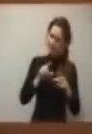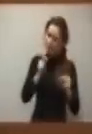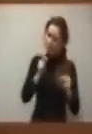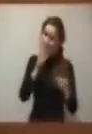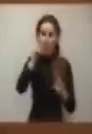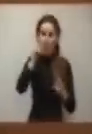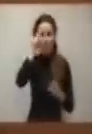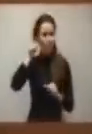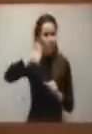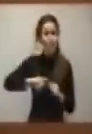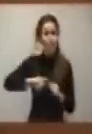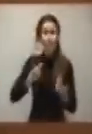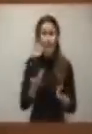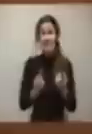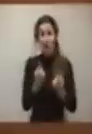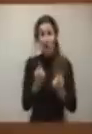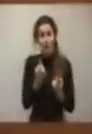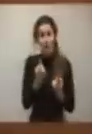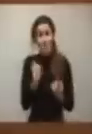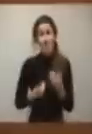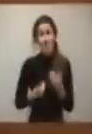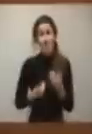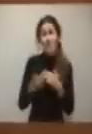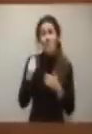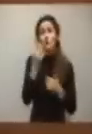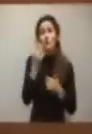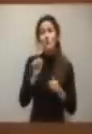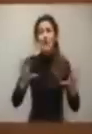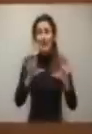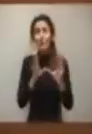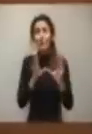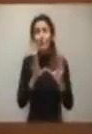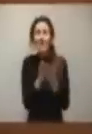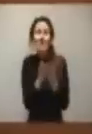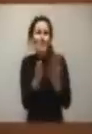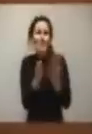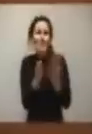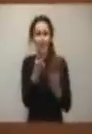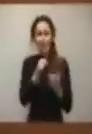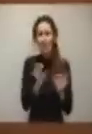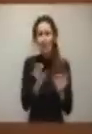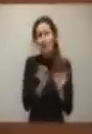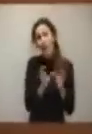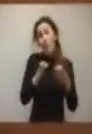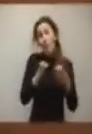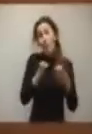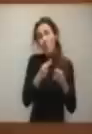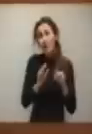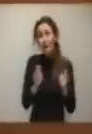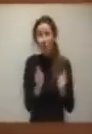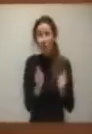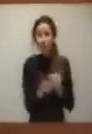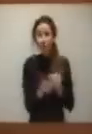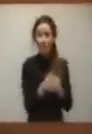tiempo. Por eso, a lo mejor, en 2010 elaboramos este pequeño librito, cuando éramos bastante más pequeños que ahora, que se titulaba